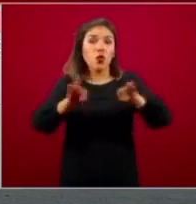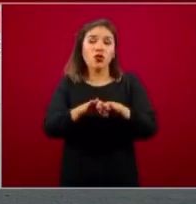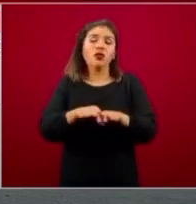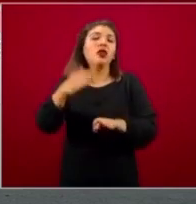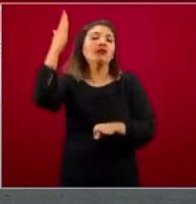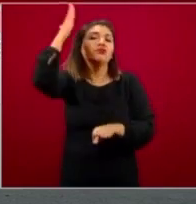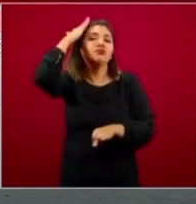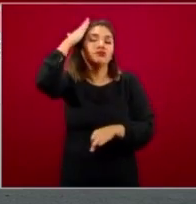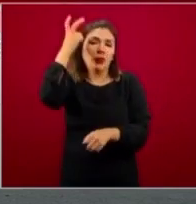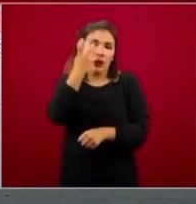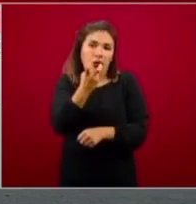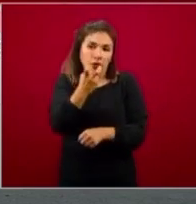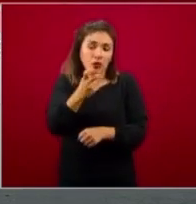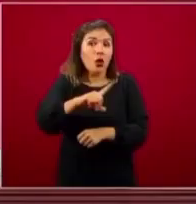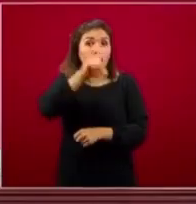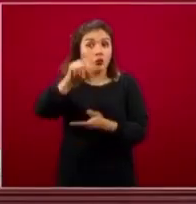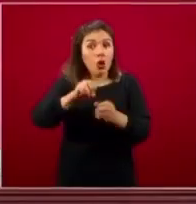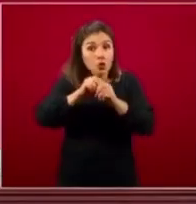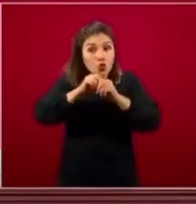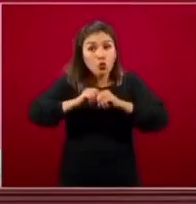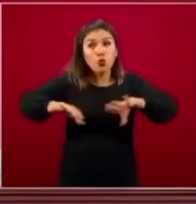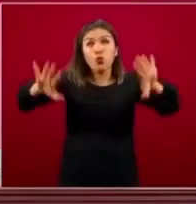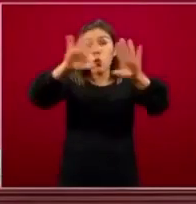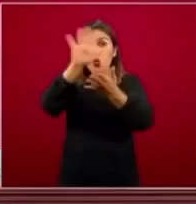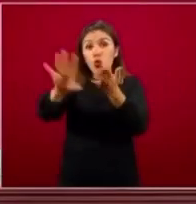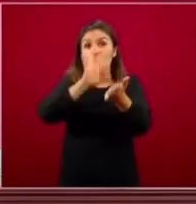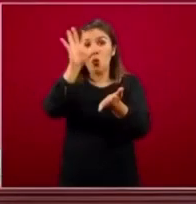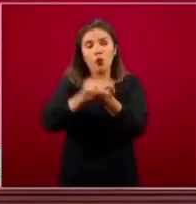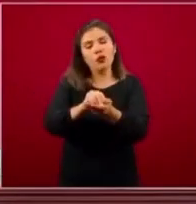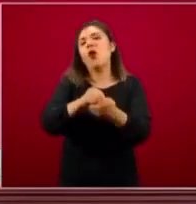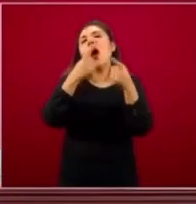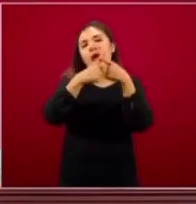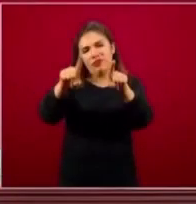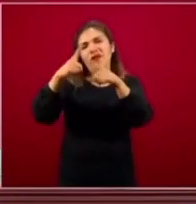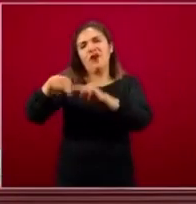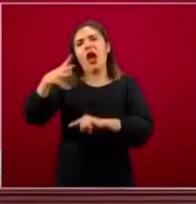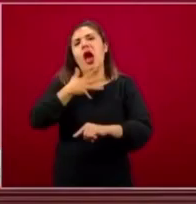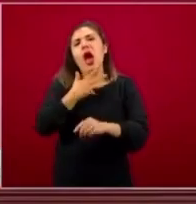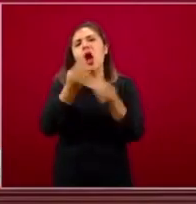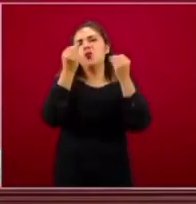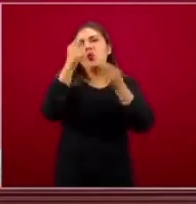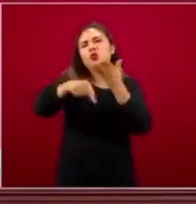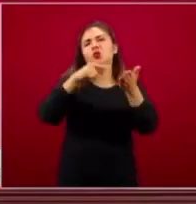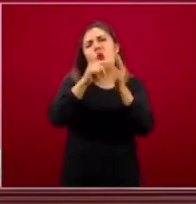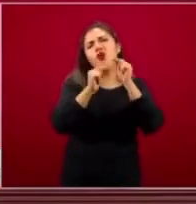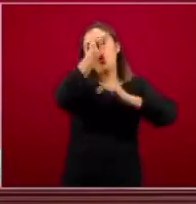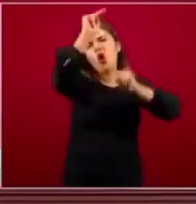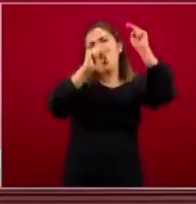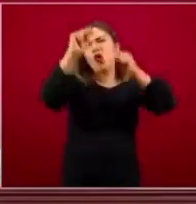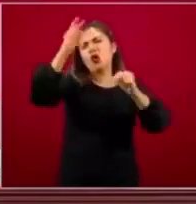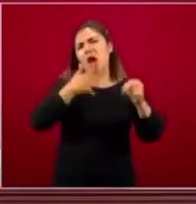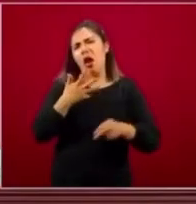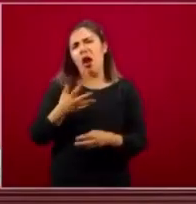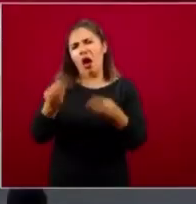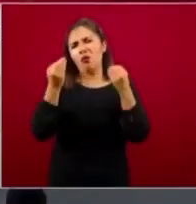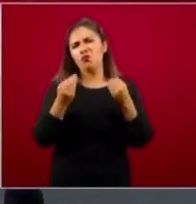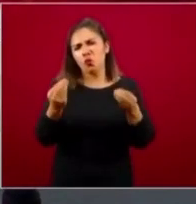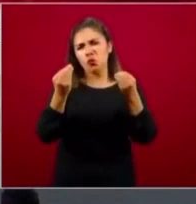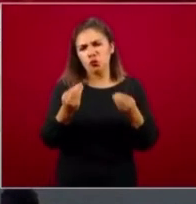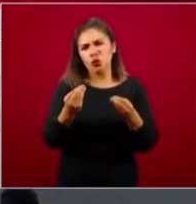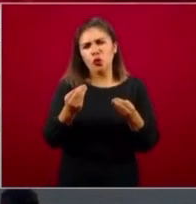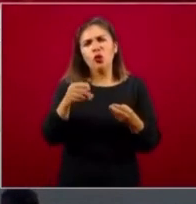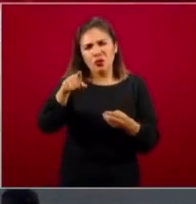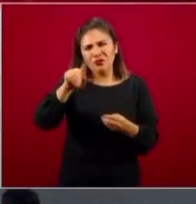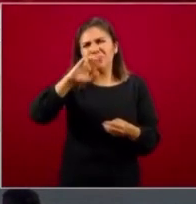manera. En el despliegue total no es así, en el despliegue total vamos a ir a un montón de lugares que están en el norte. De hecho, no sé